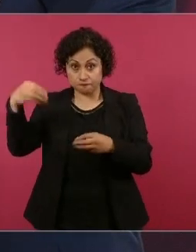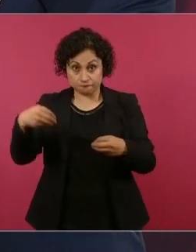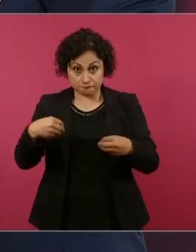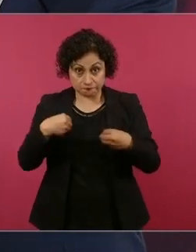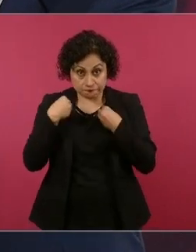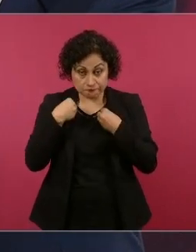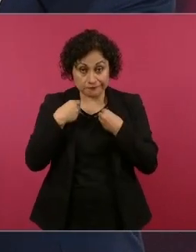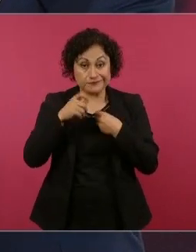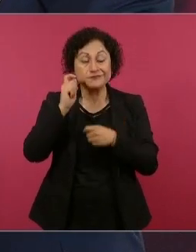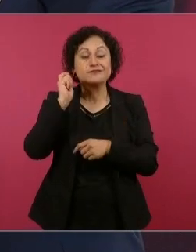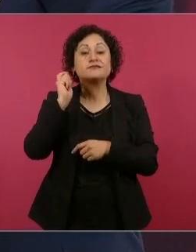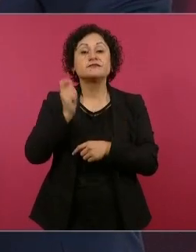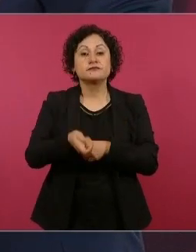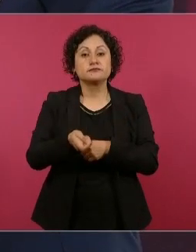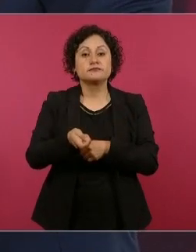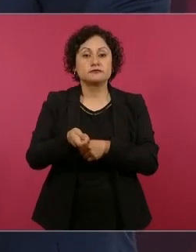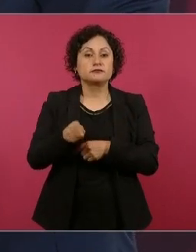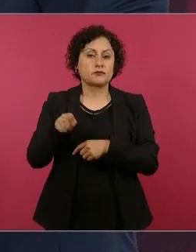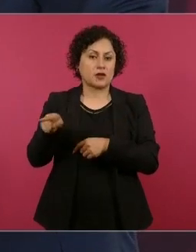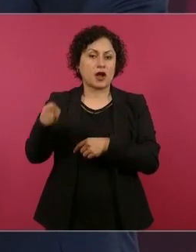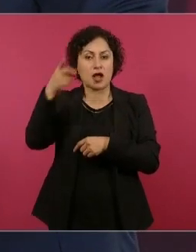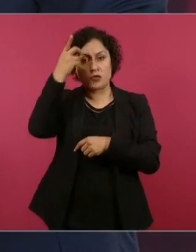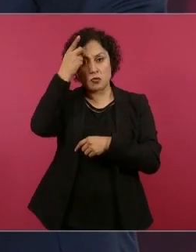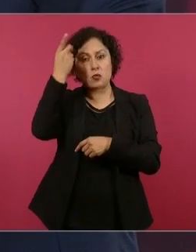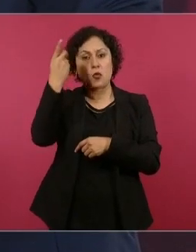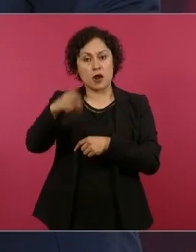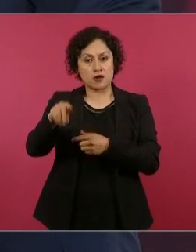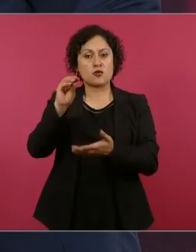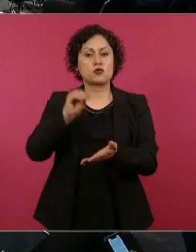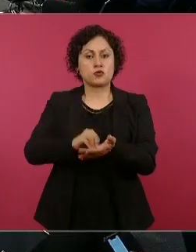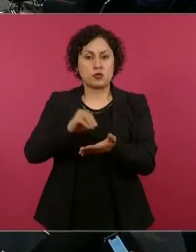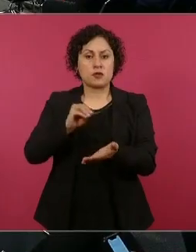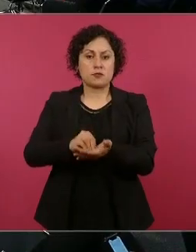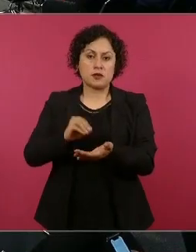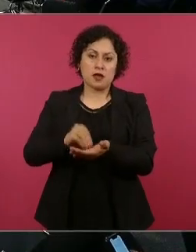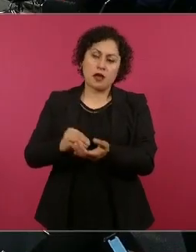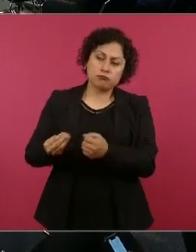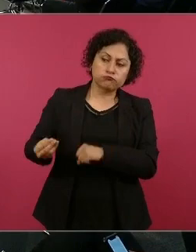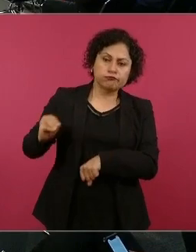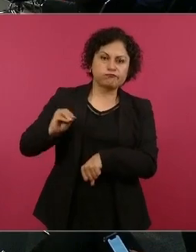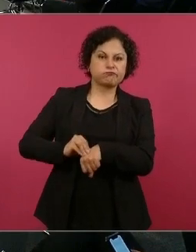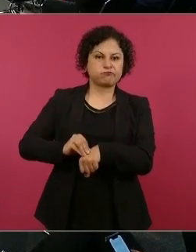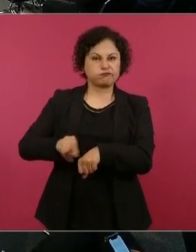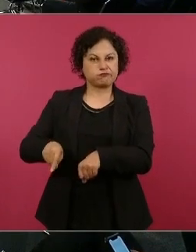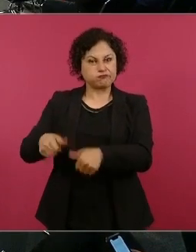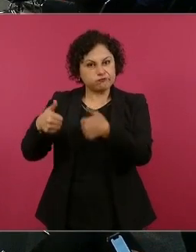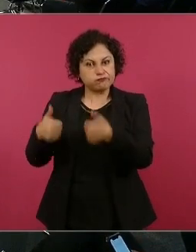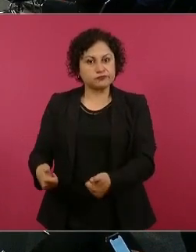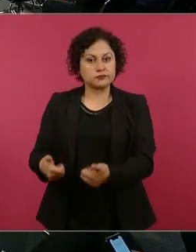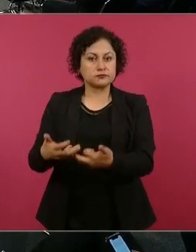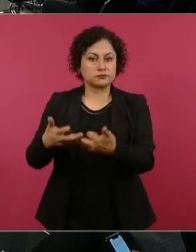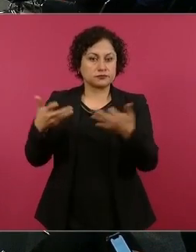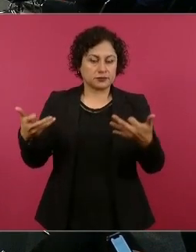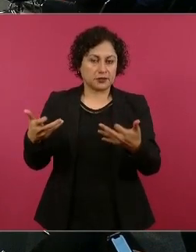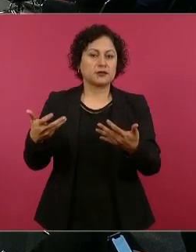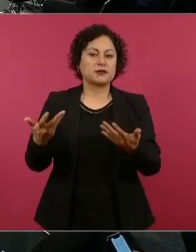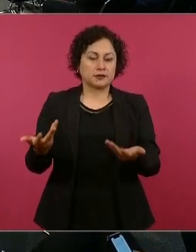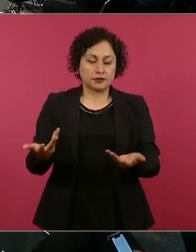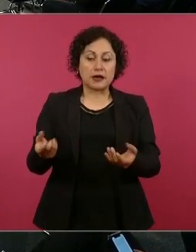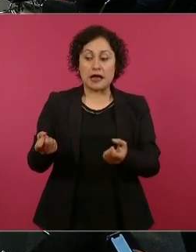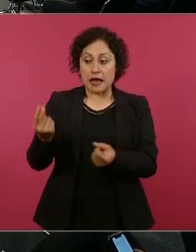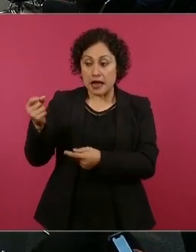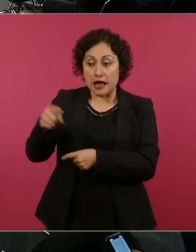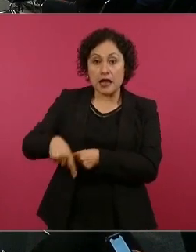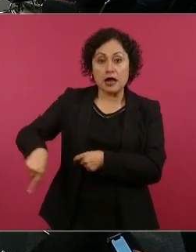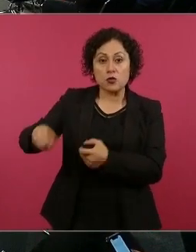manteniendo su propiedad y todavía hay ejidos,